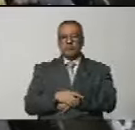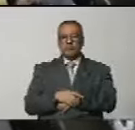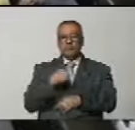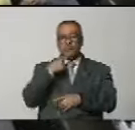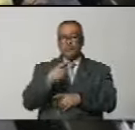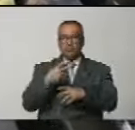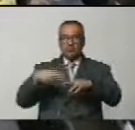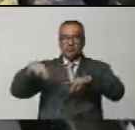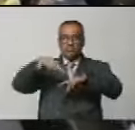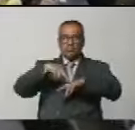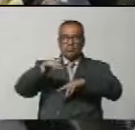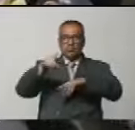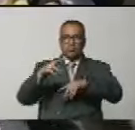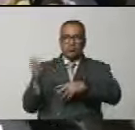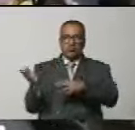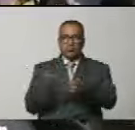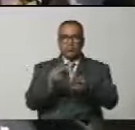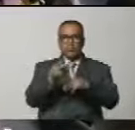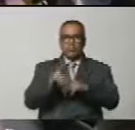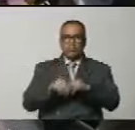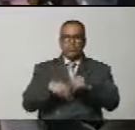Solicitale al Tribunal de la Orde, se le concede.